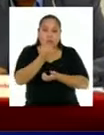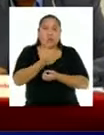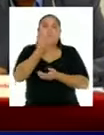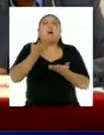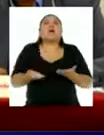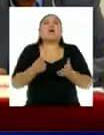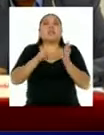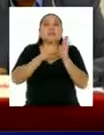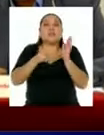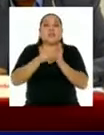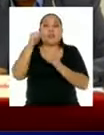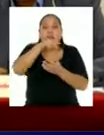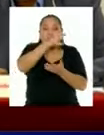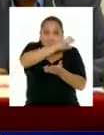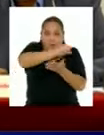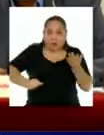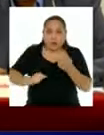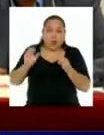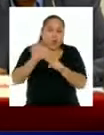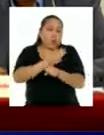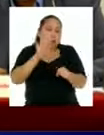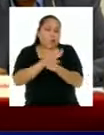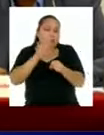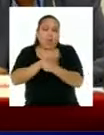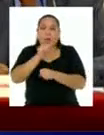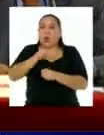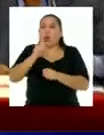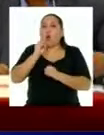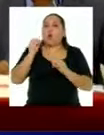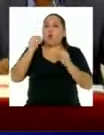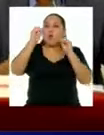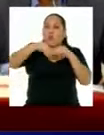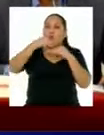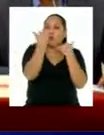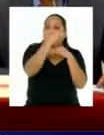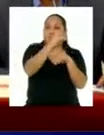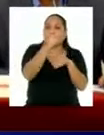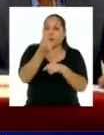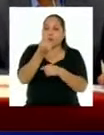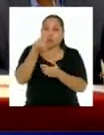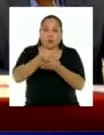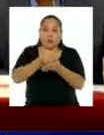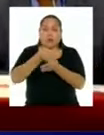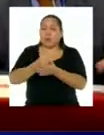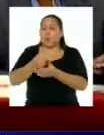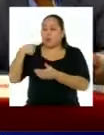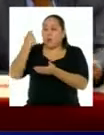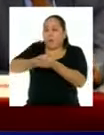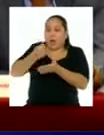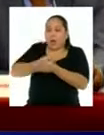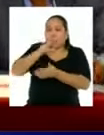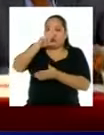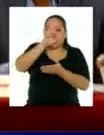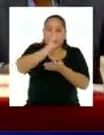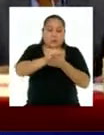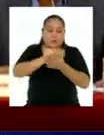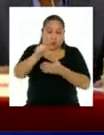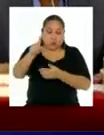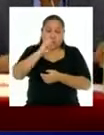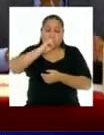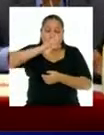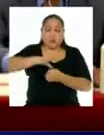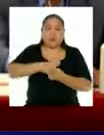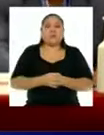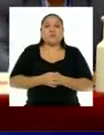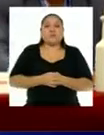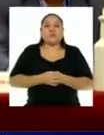refiere con este retiro total? ¿O hay un monto establecido para los que no han aportado en los últimos tres meses, como acaba de mencionar, ministro?